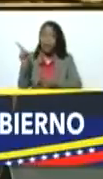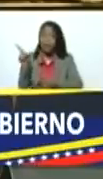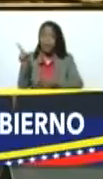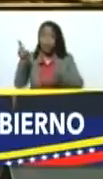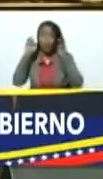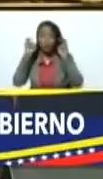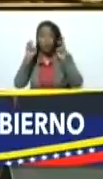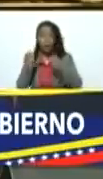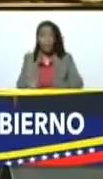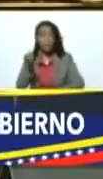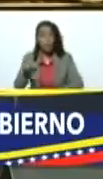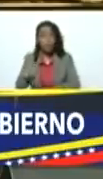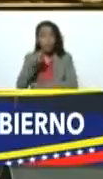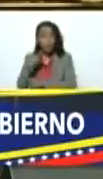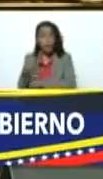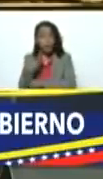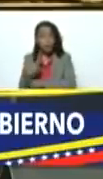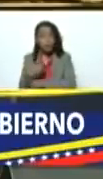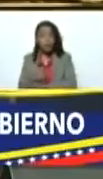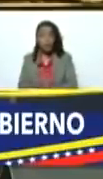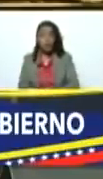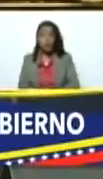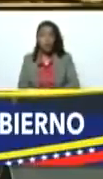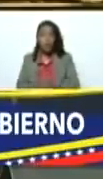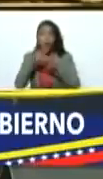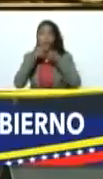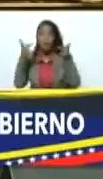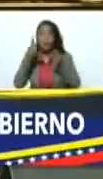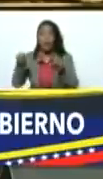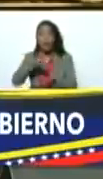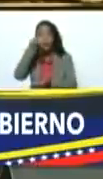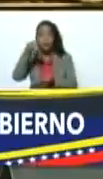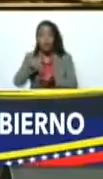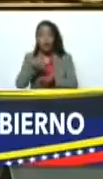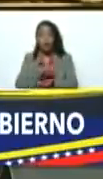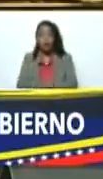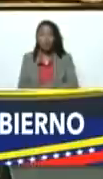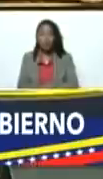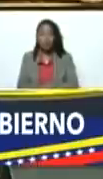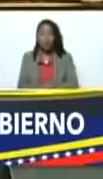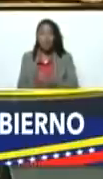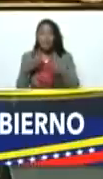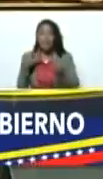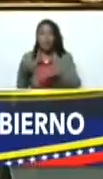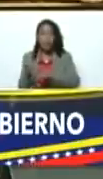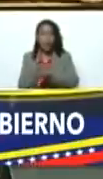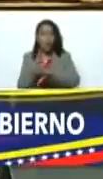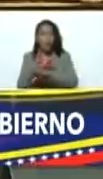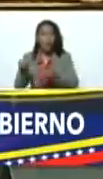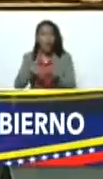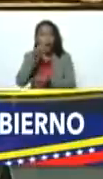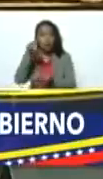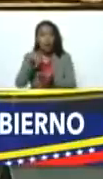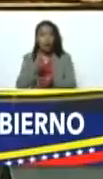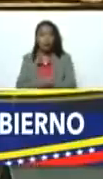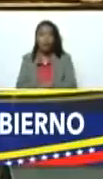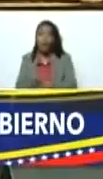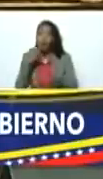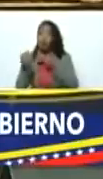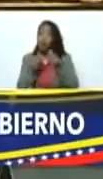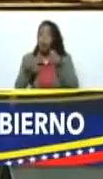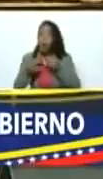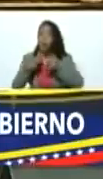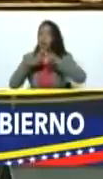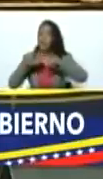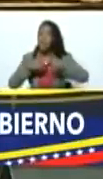para la inversión pública nacional tanto del gobierno nacional como de